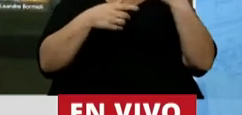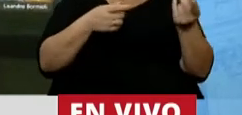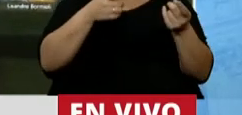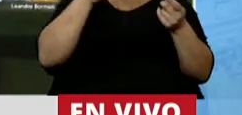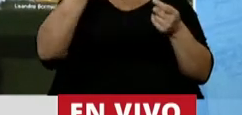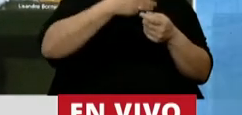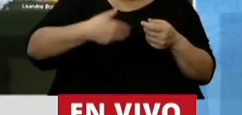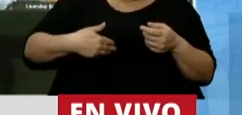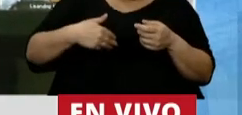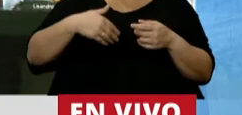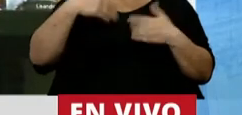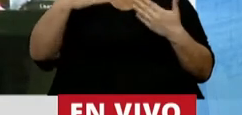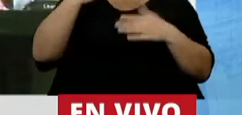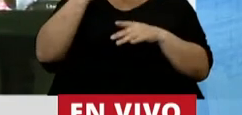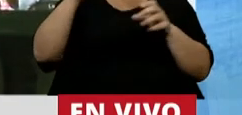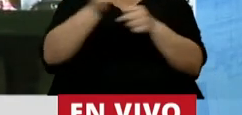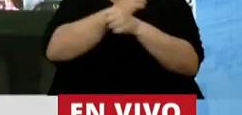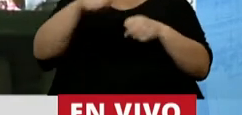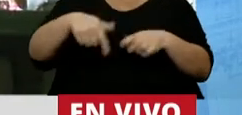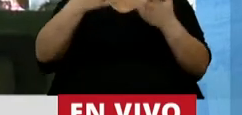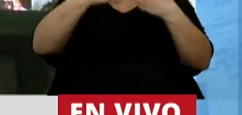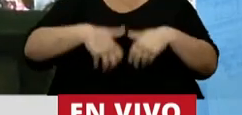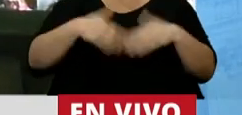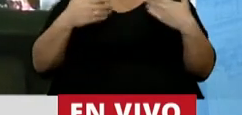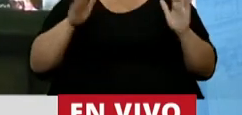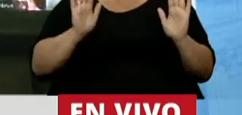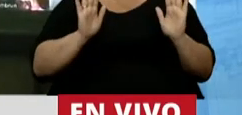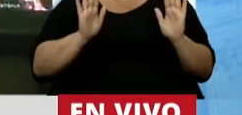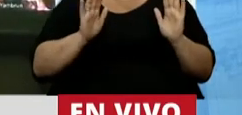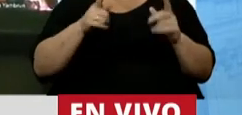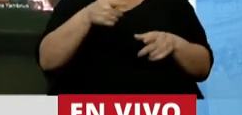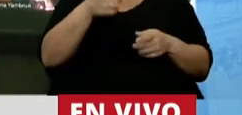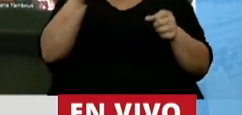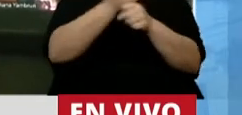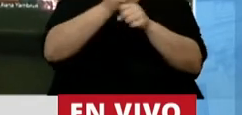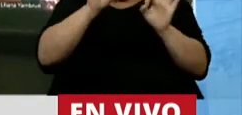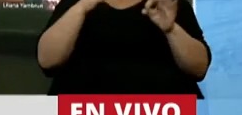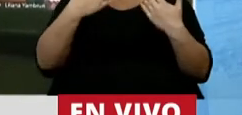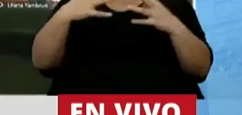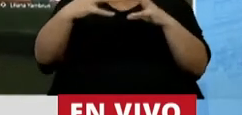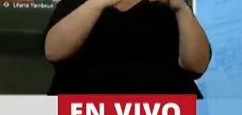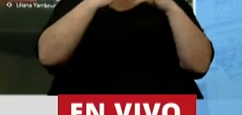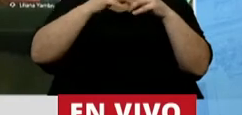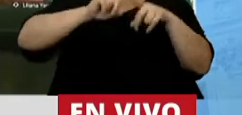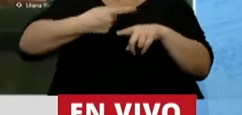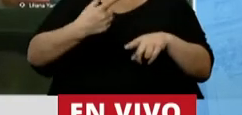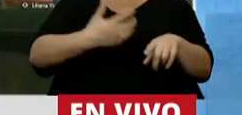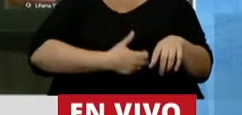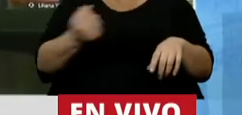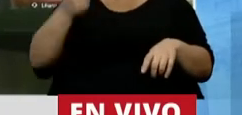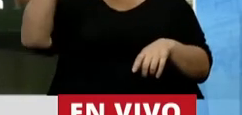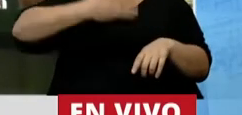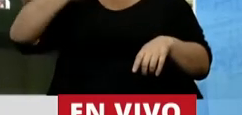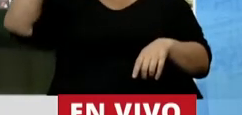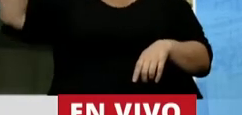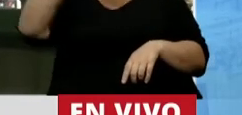probablemente se lleve la media sanción de este proyecto, que le va a servir para enredar la discusión política del ajuste que le pide el